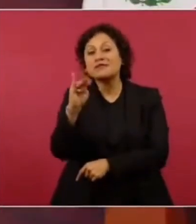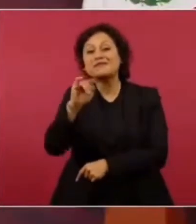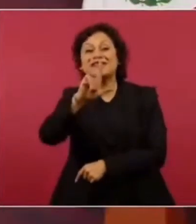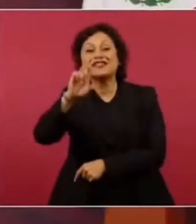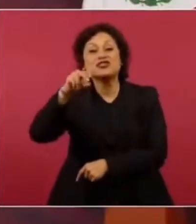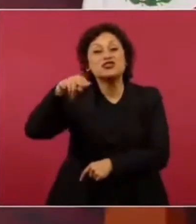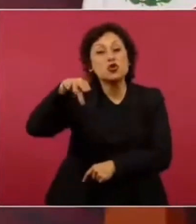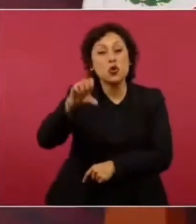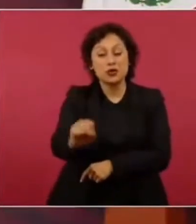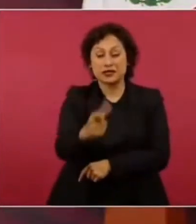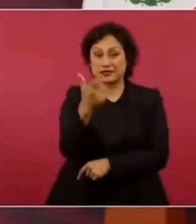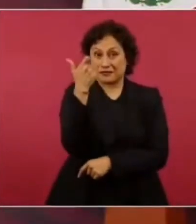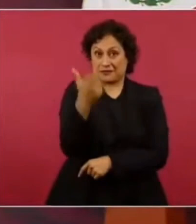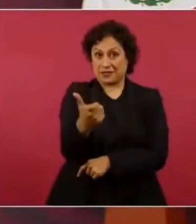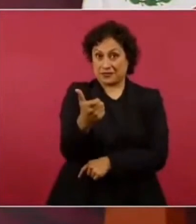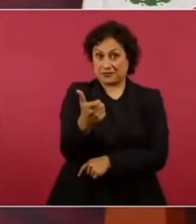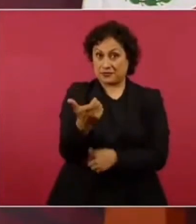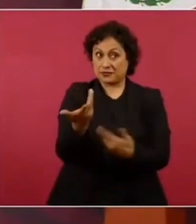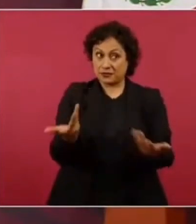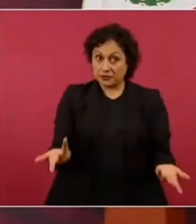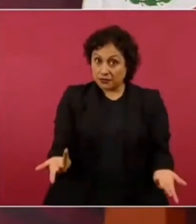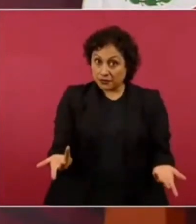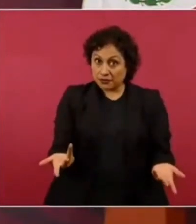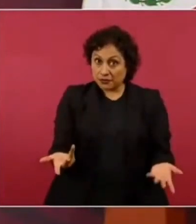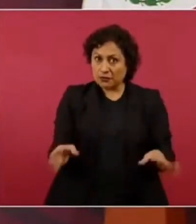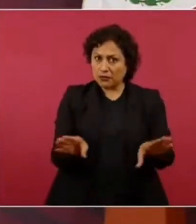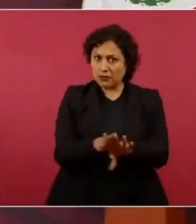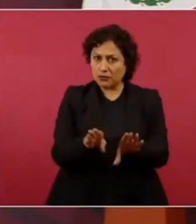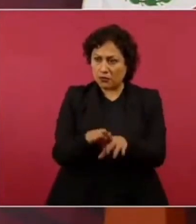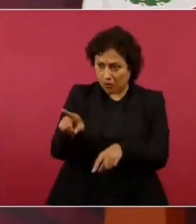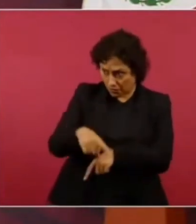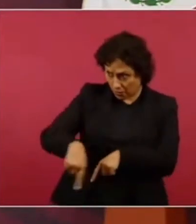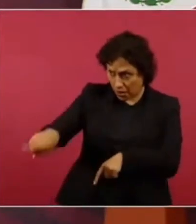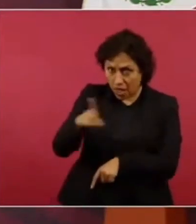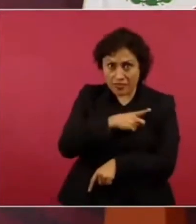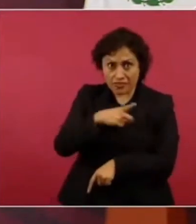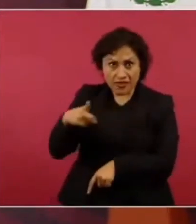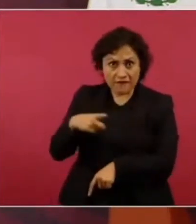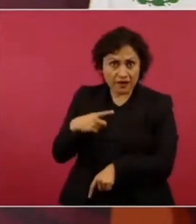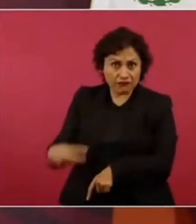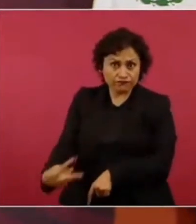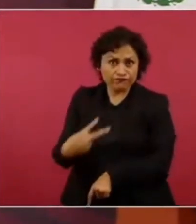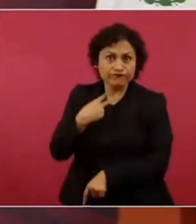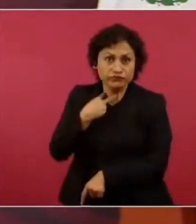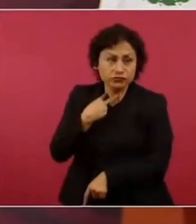cuantos en deuda pública con la complicidad del PAN.